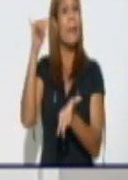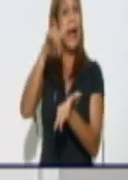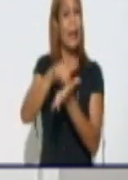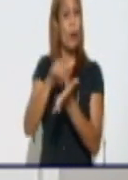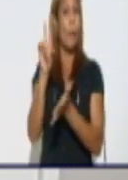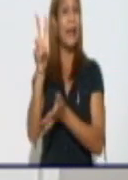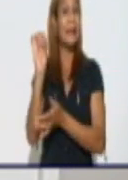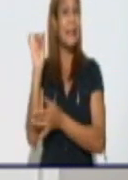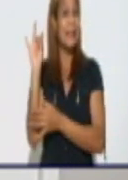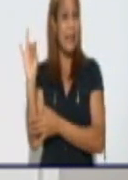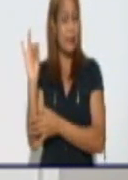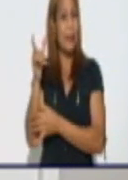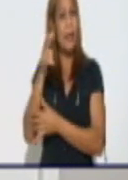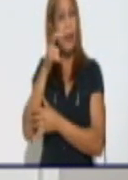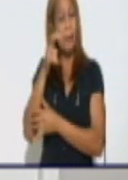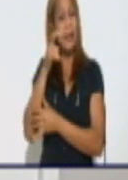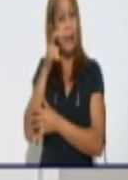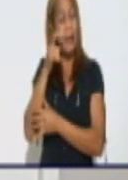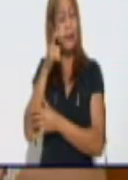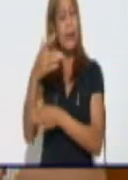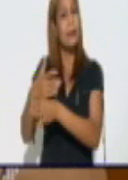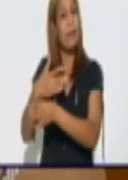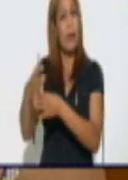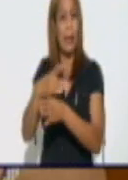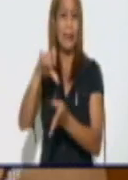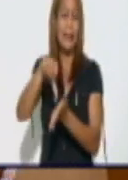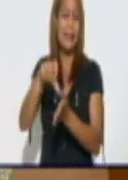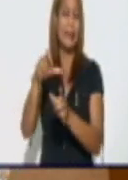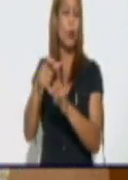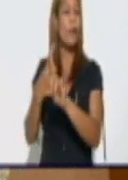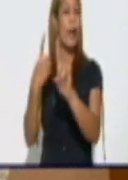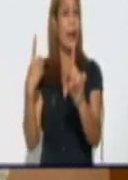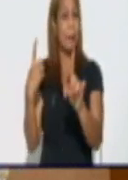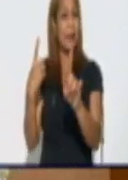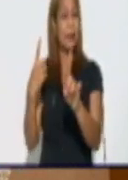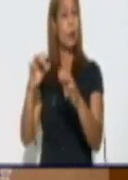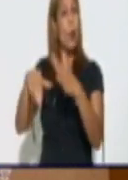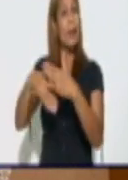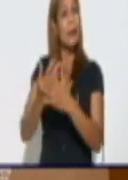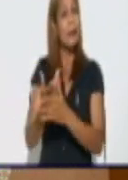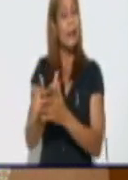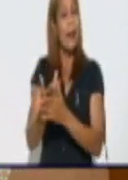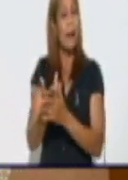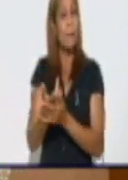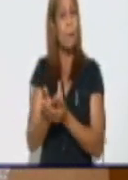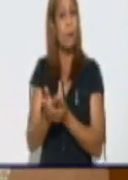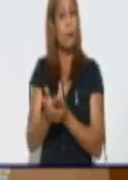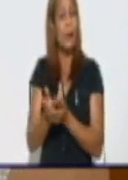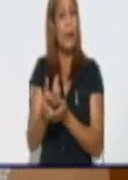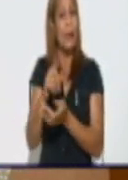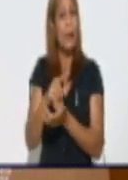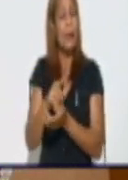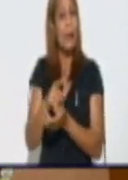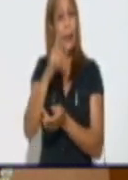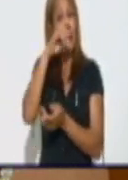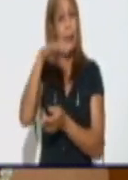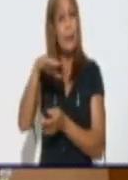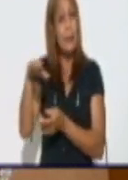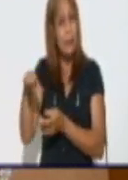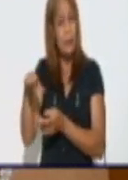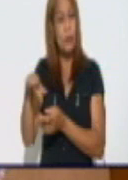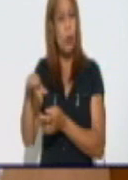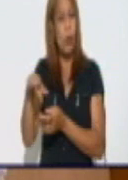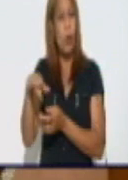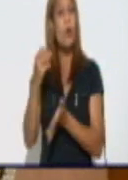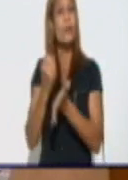vigilancia, en esos centros de aislamiento. Y en el día, la cifra mayor de casos en edades pediátricas, que se